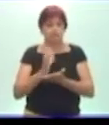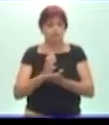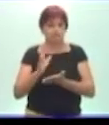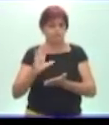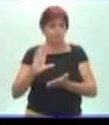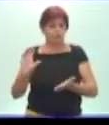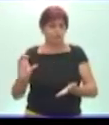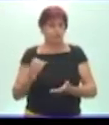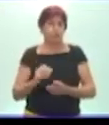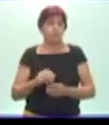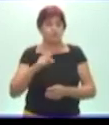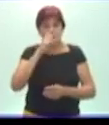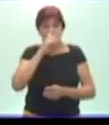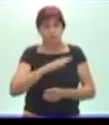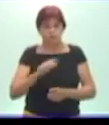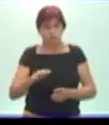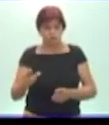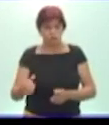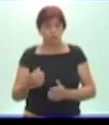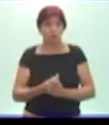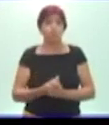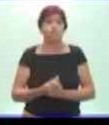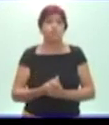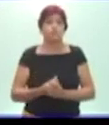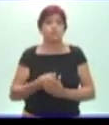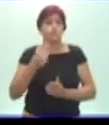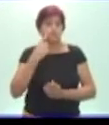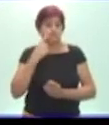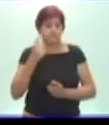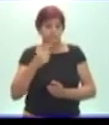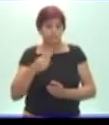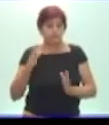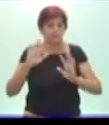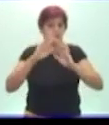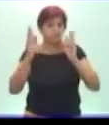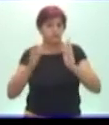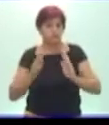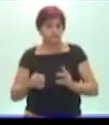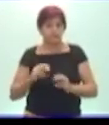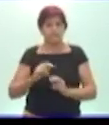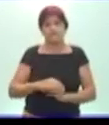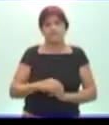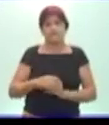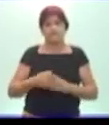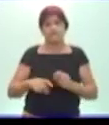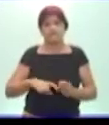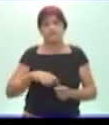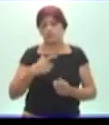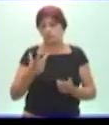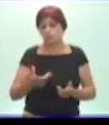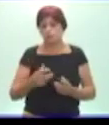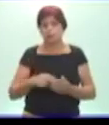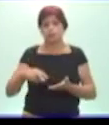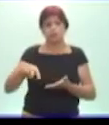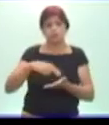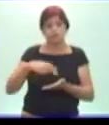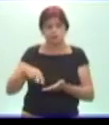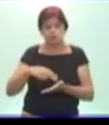Saboriz del Cerro donde representamos fotografías y pinturas de artistas cubanos y cumplimos retos de baile